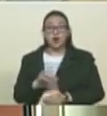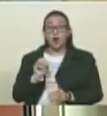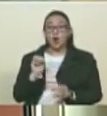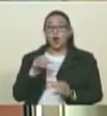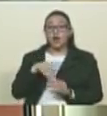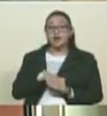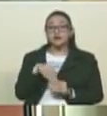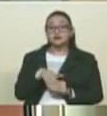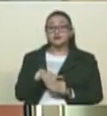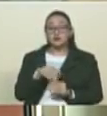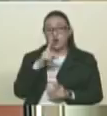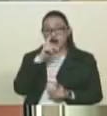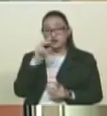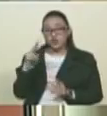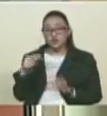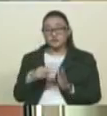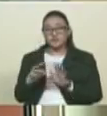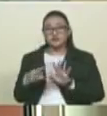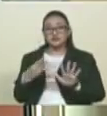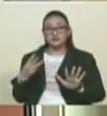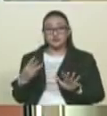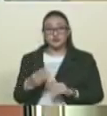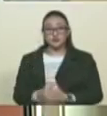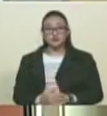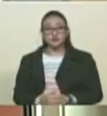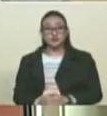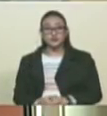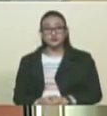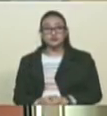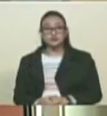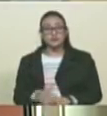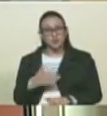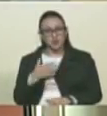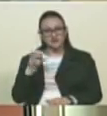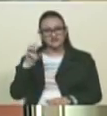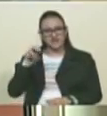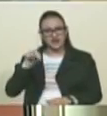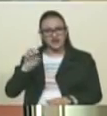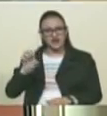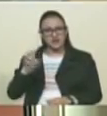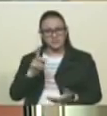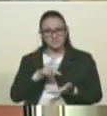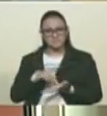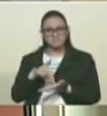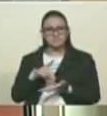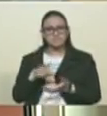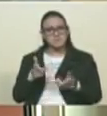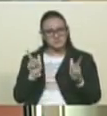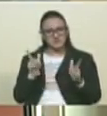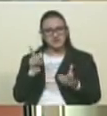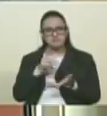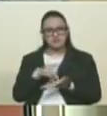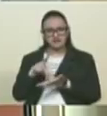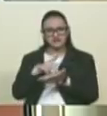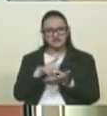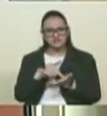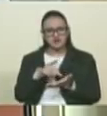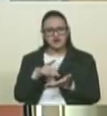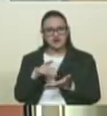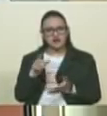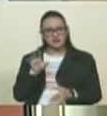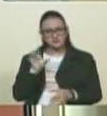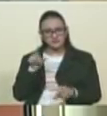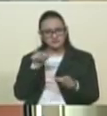presidencial del año 2018. Cabe la pregunta, ¿puede el Consejo Nacional Electoral permitir que participe un partido